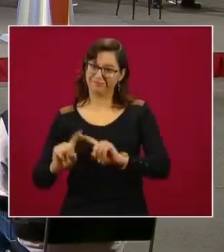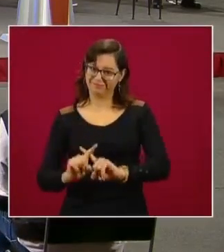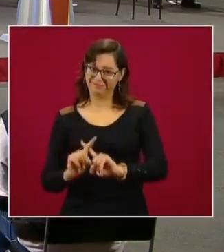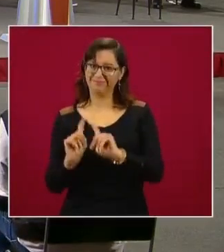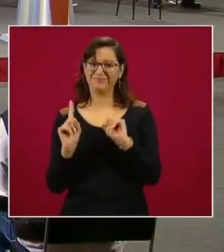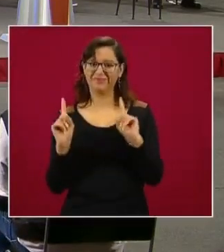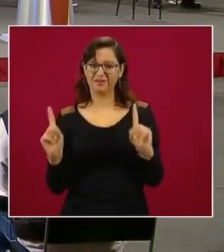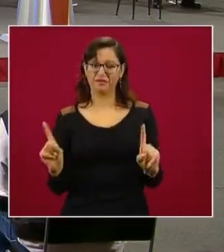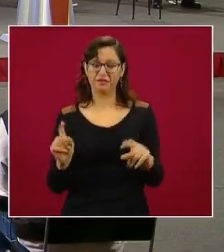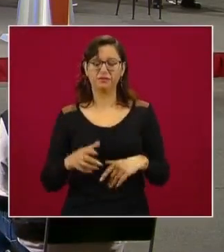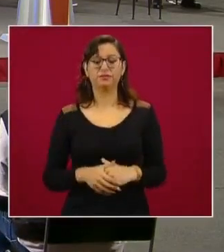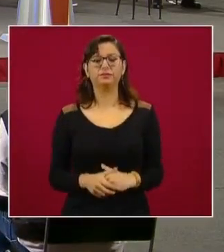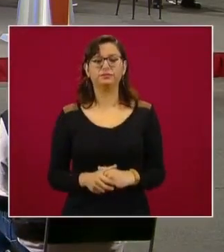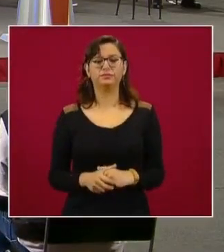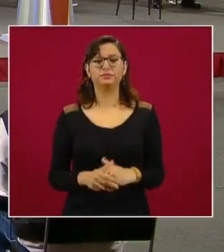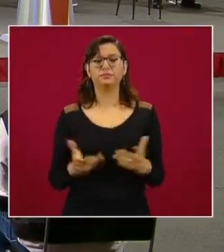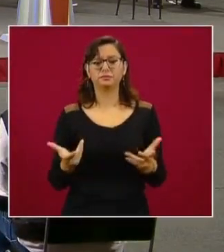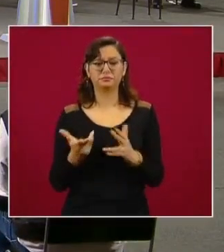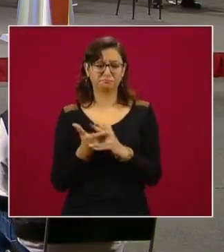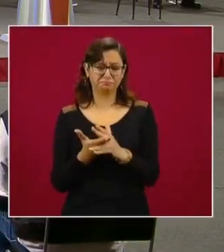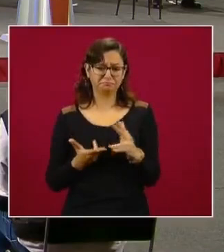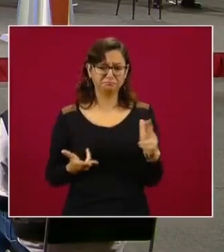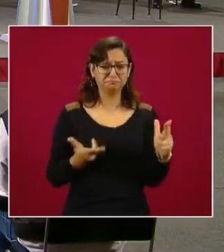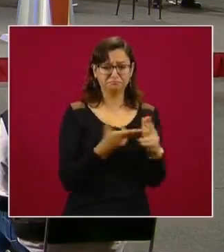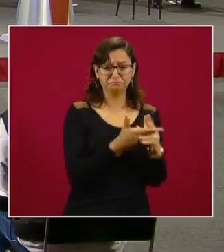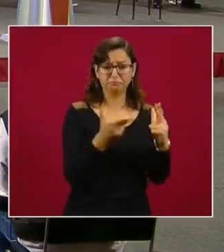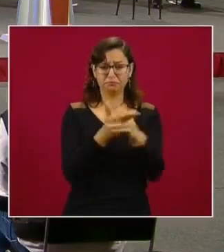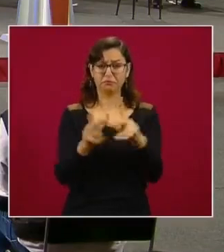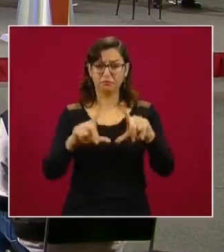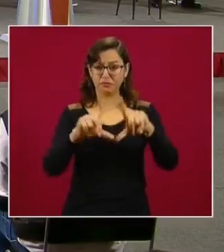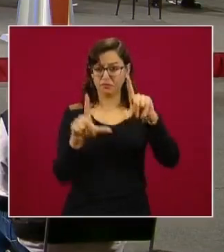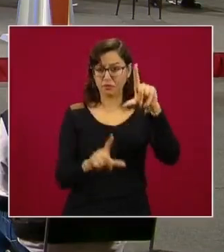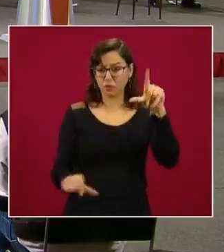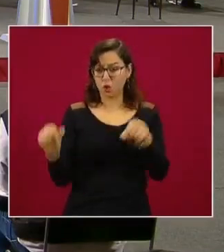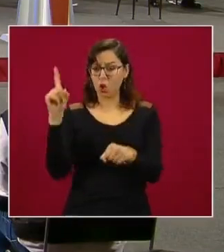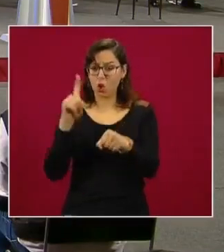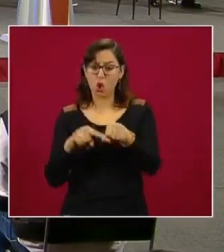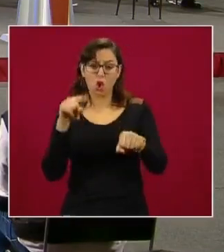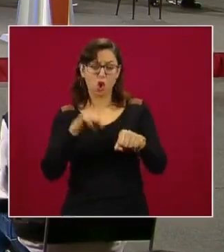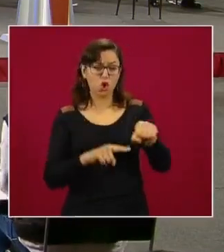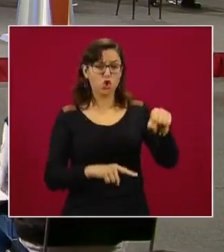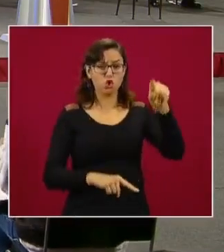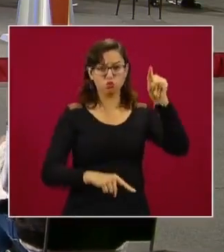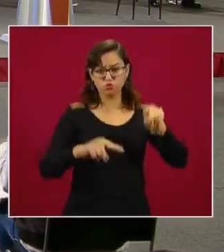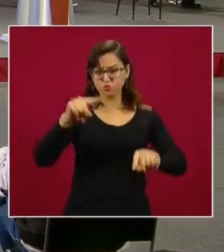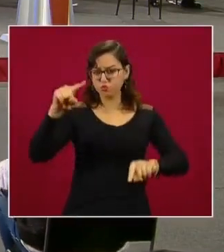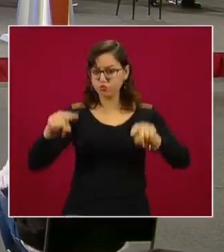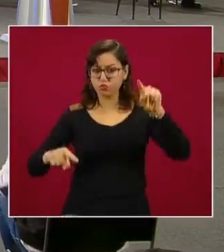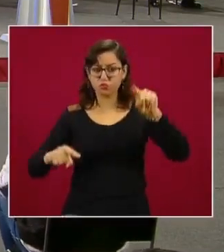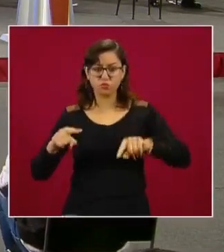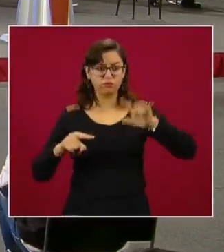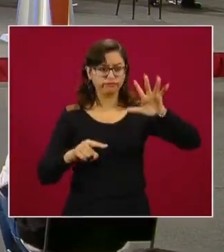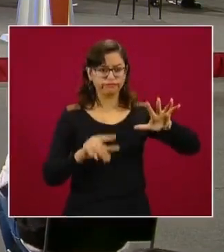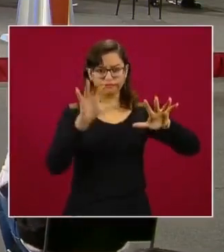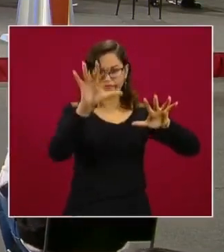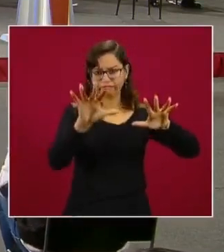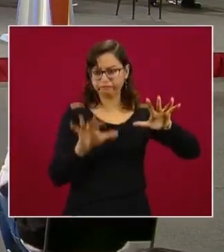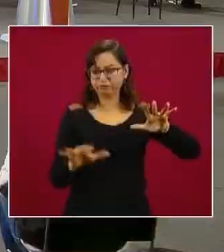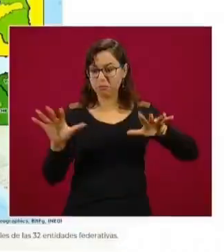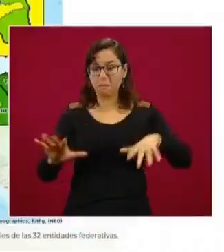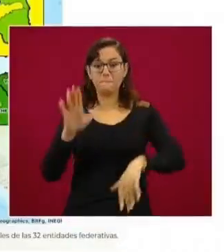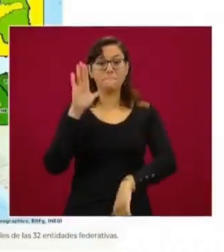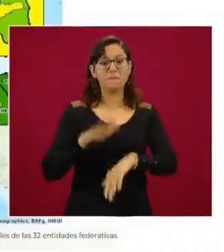Homicidio doloso. Bueno, este mapa de calor nos informa sobre las zonas de mayor